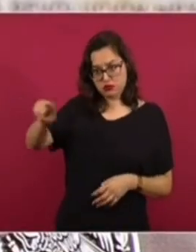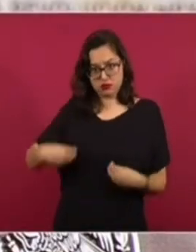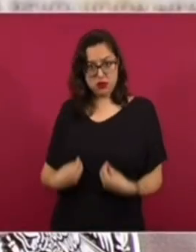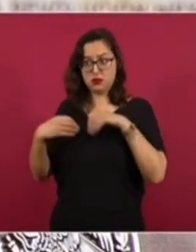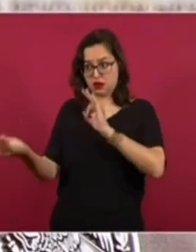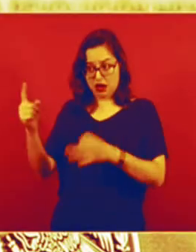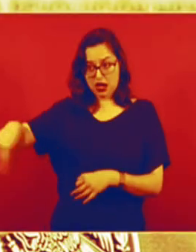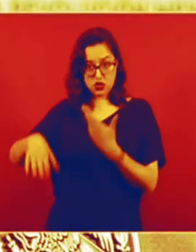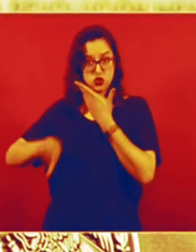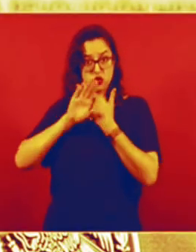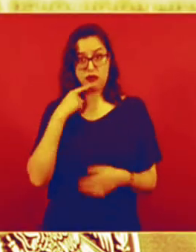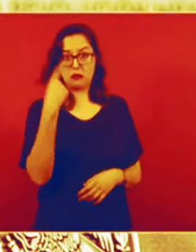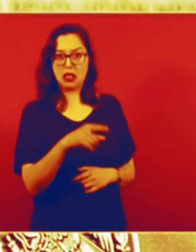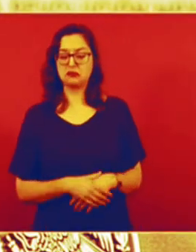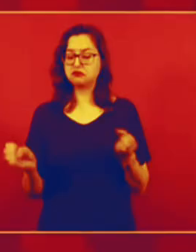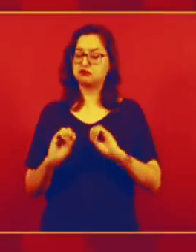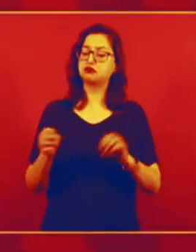propietarios.